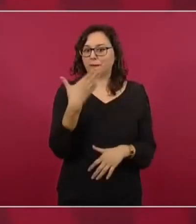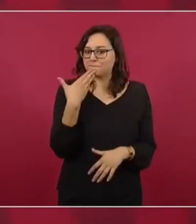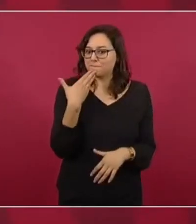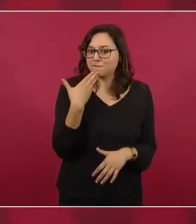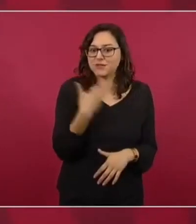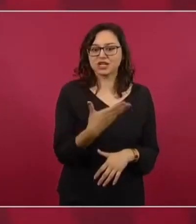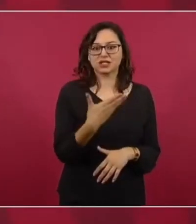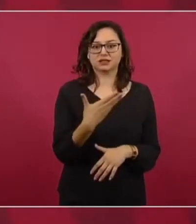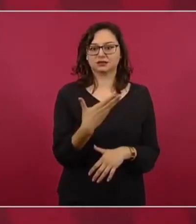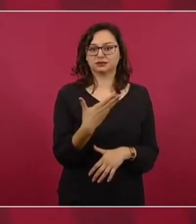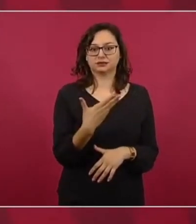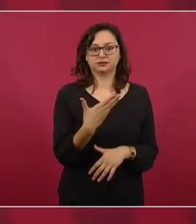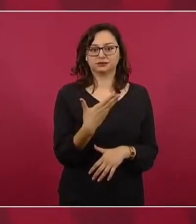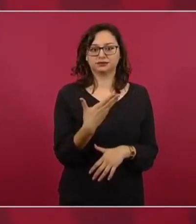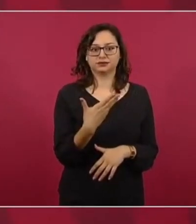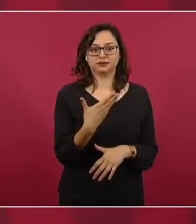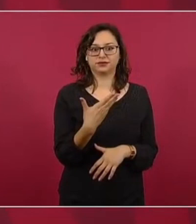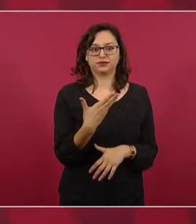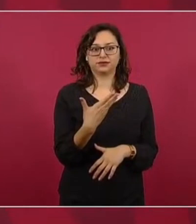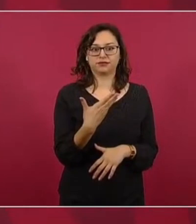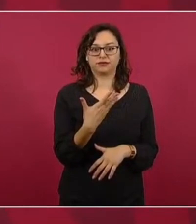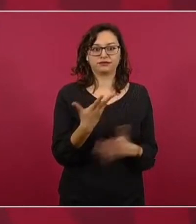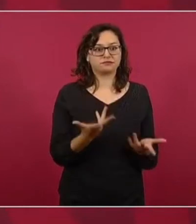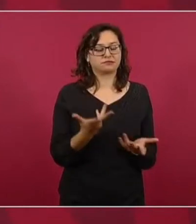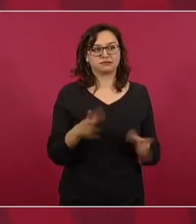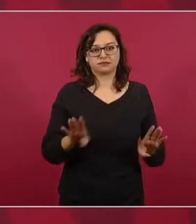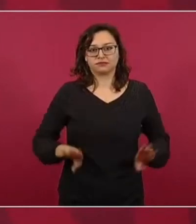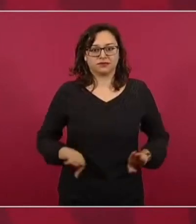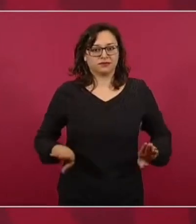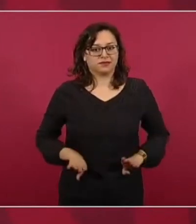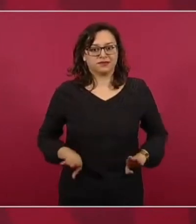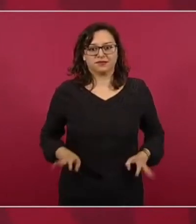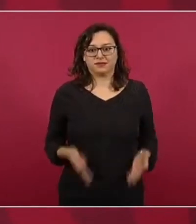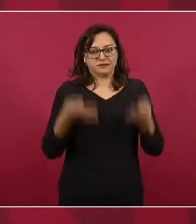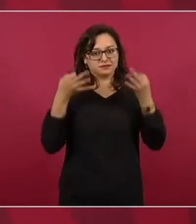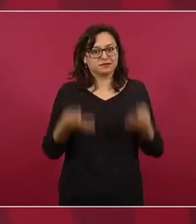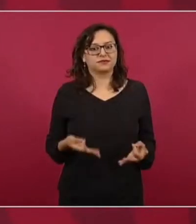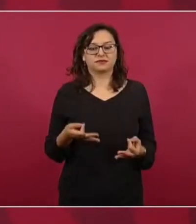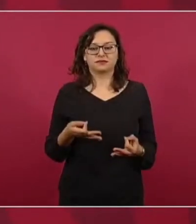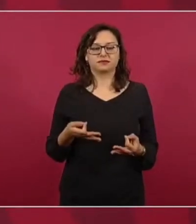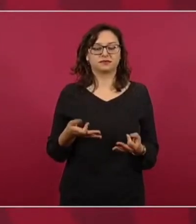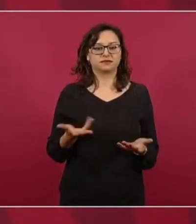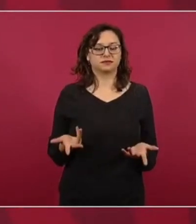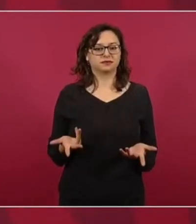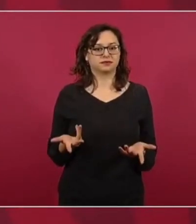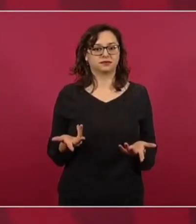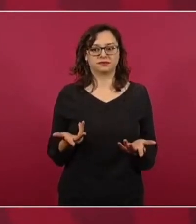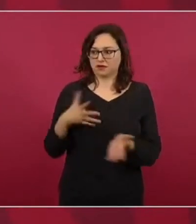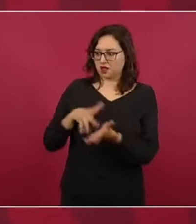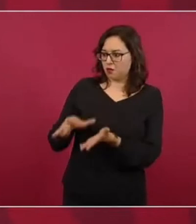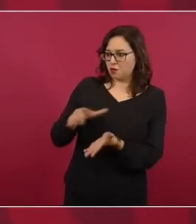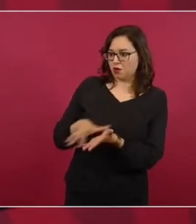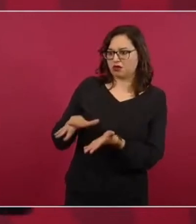al 100 con nosotros. Entonces,